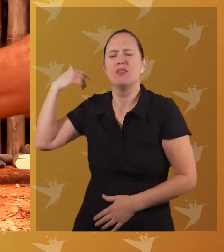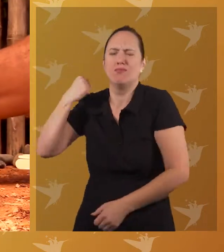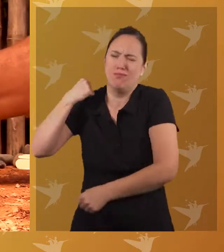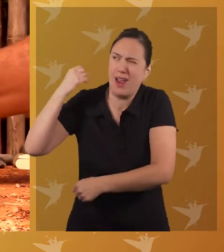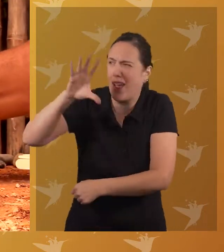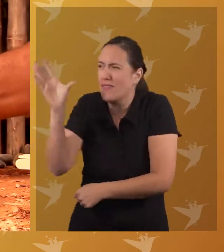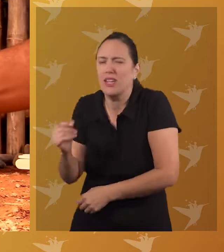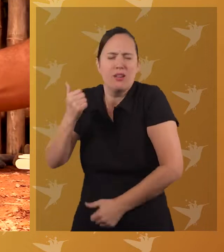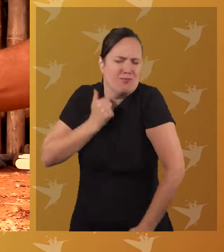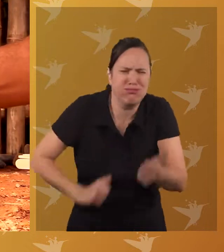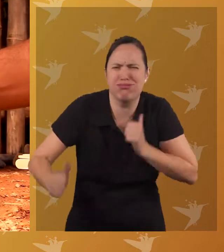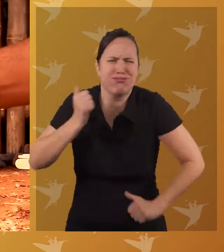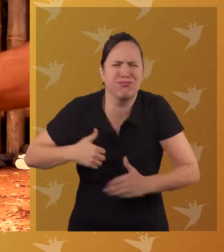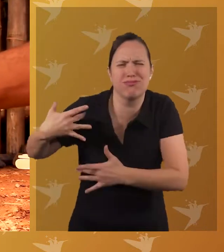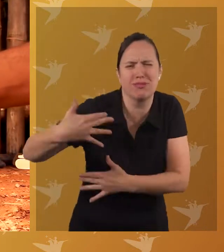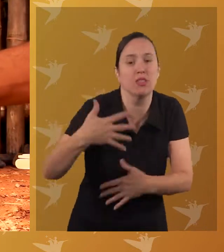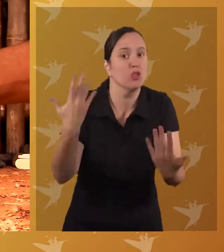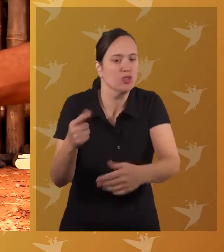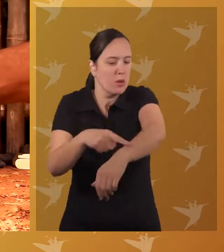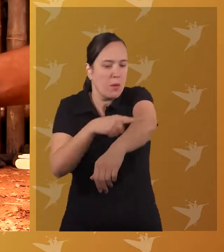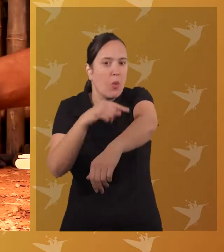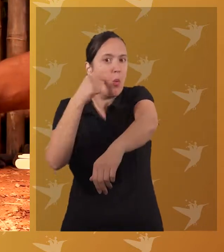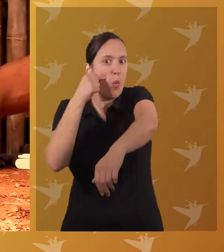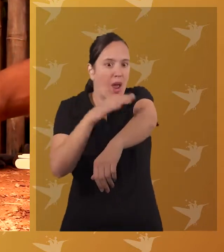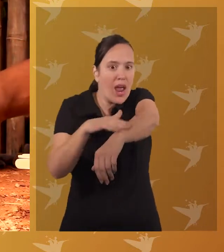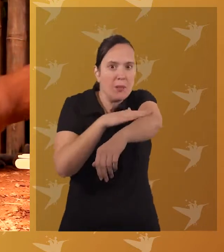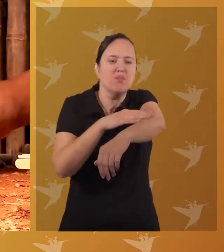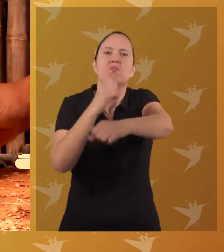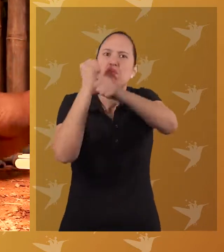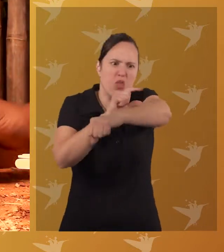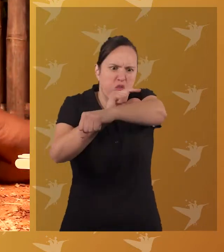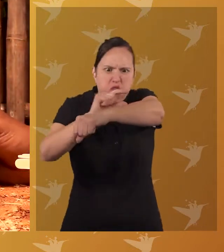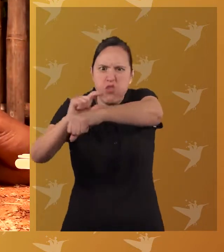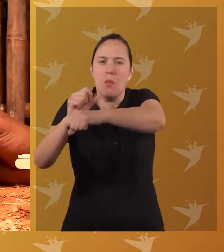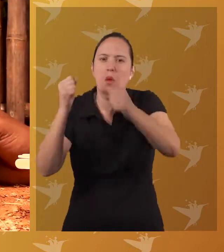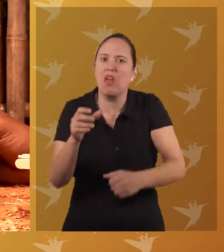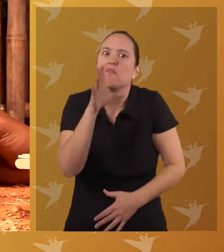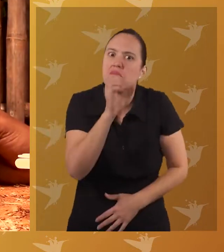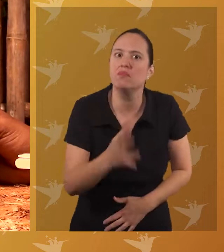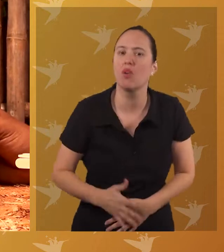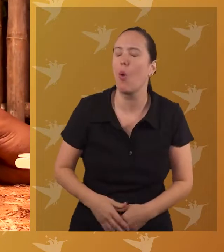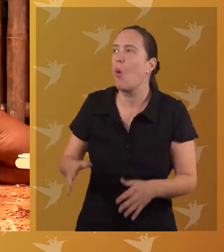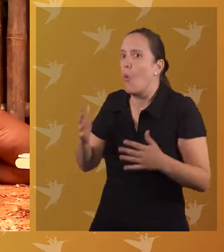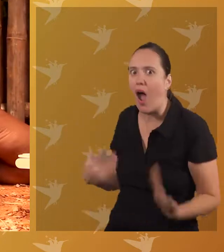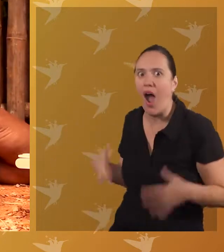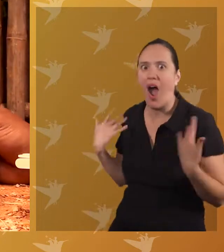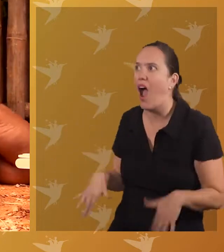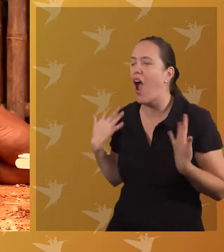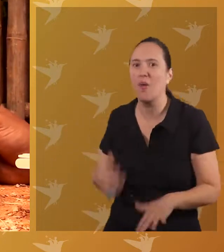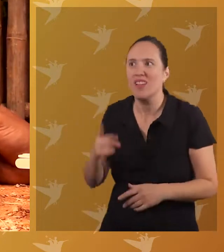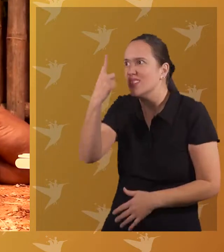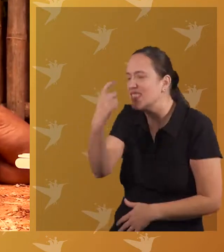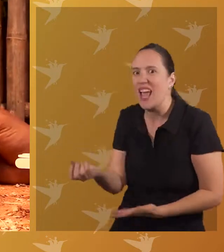en África durante siglos. Y por eso, sus cuerpos eran muy resistentes. ¡Ay,